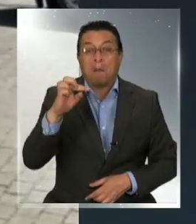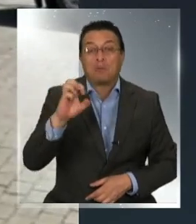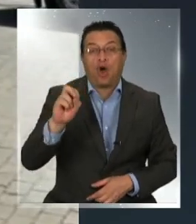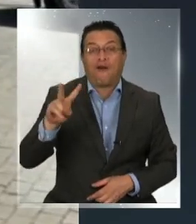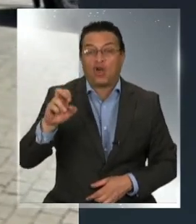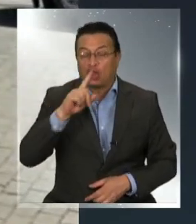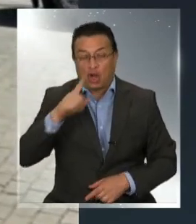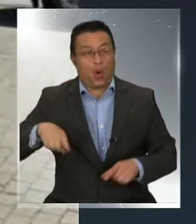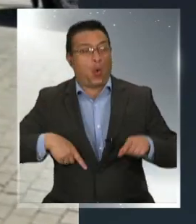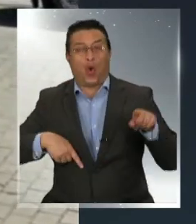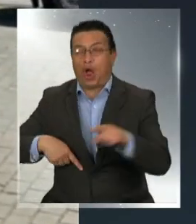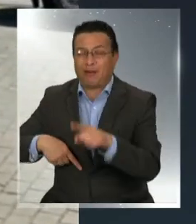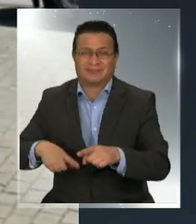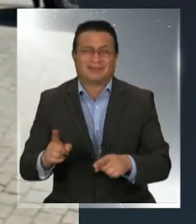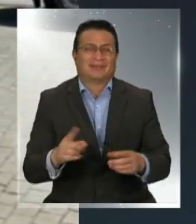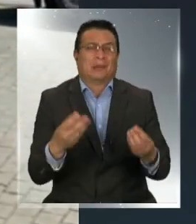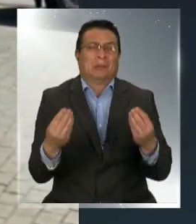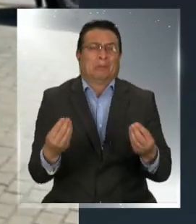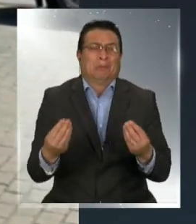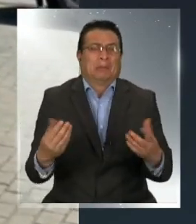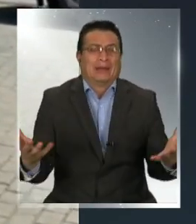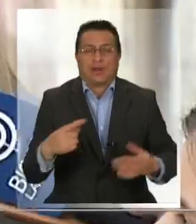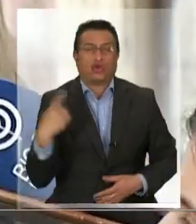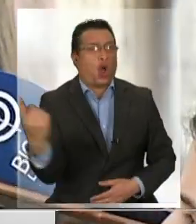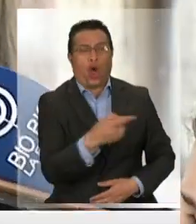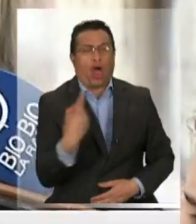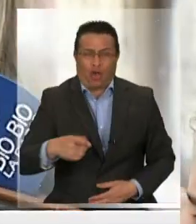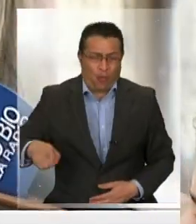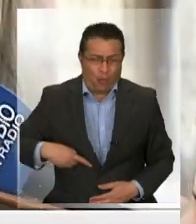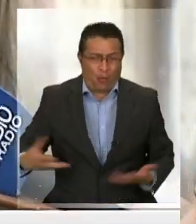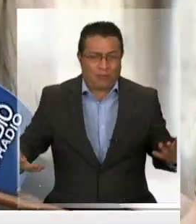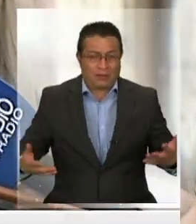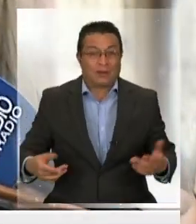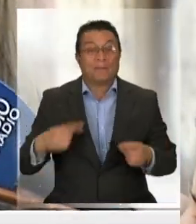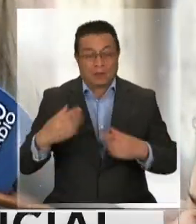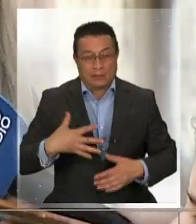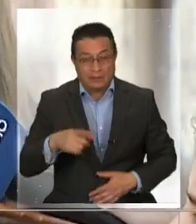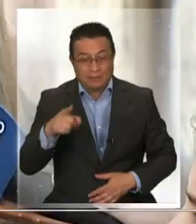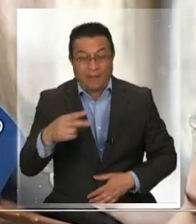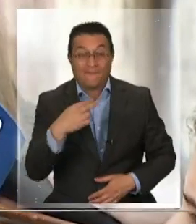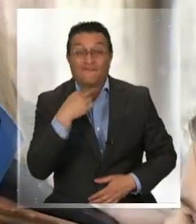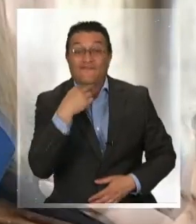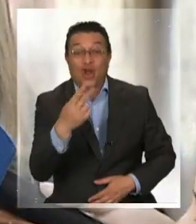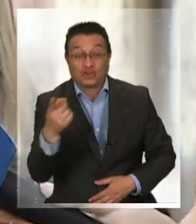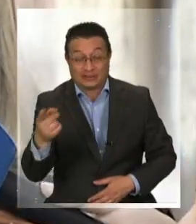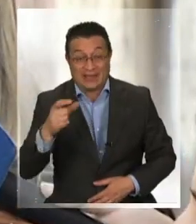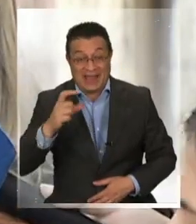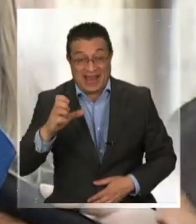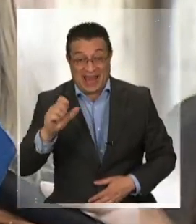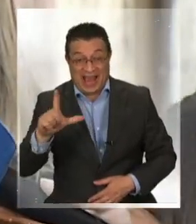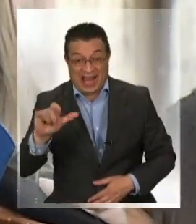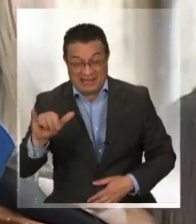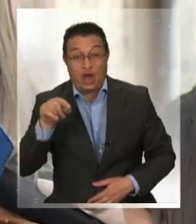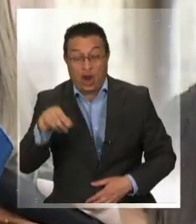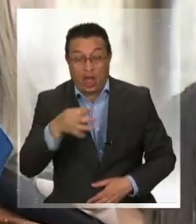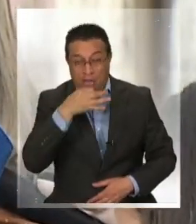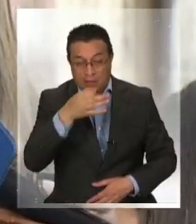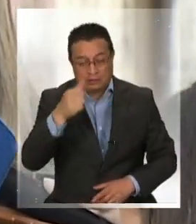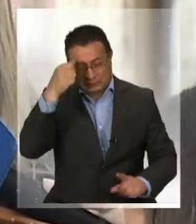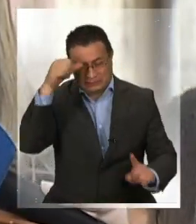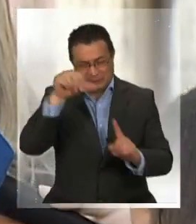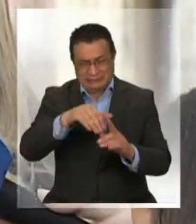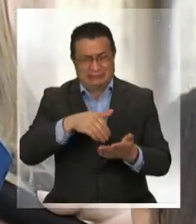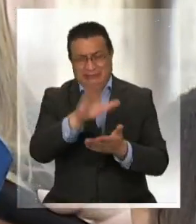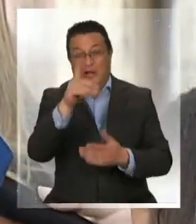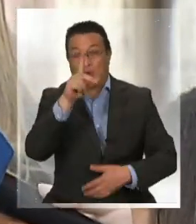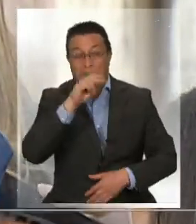no tiene ninguna lógica. Somos todos culpables. A me habría gustado que la misma voz que tuvo Gali hoy día para hacer un llamado a condenar la violencia,